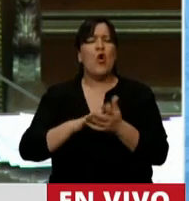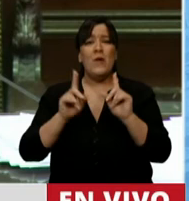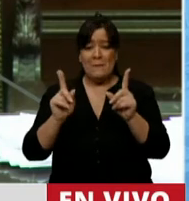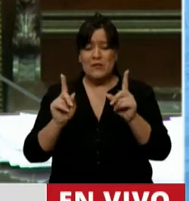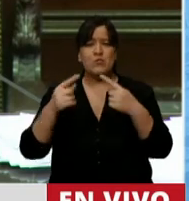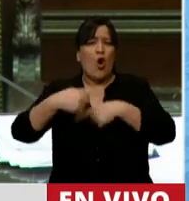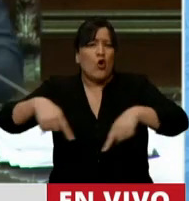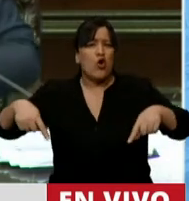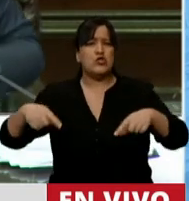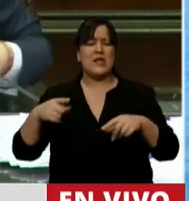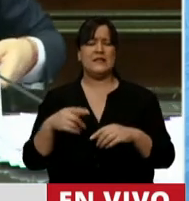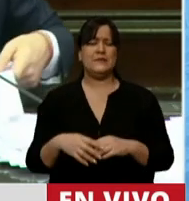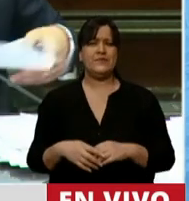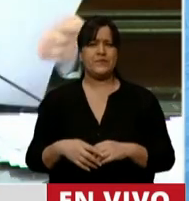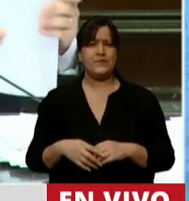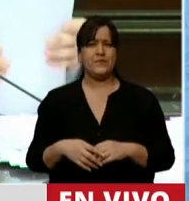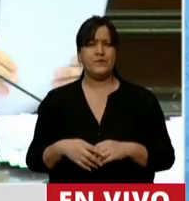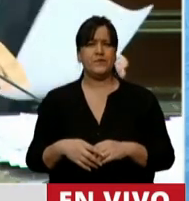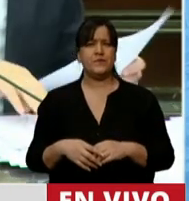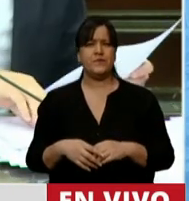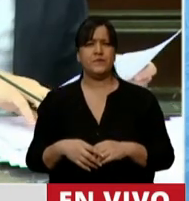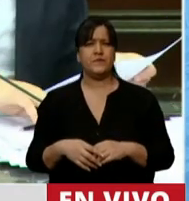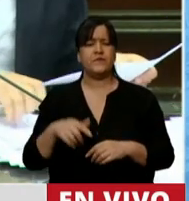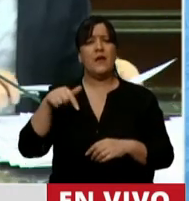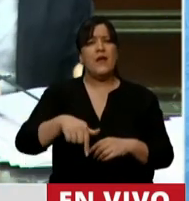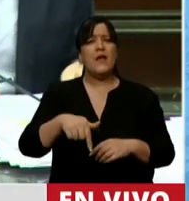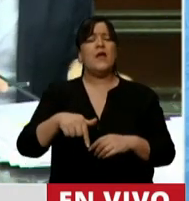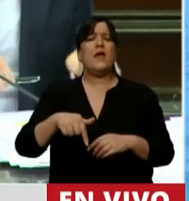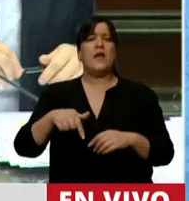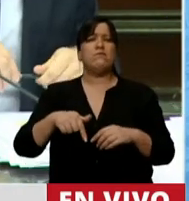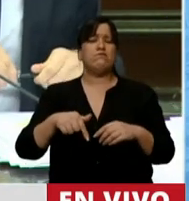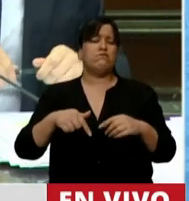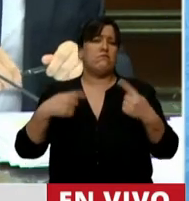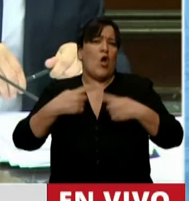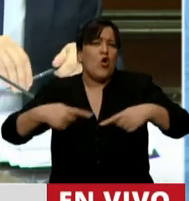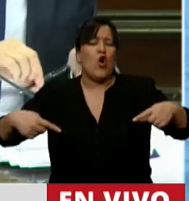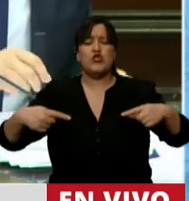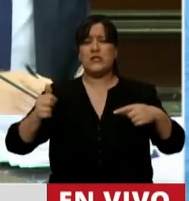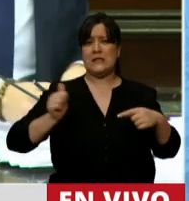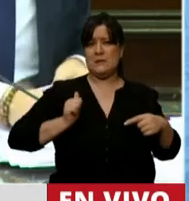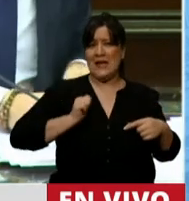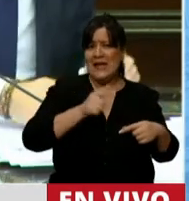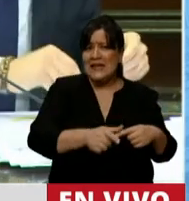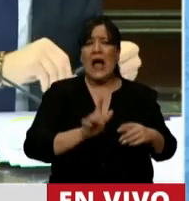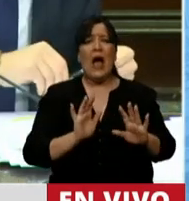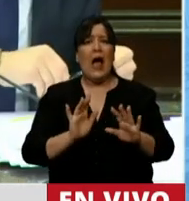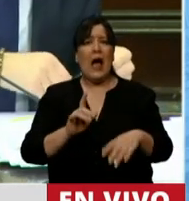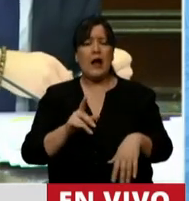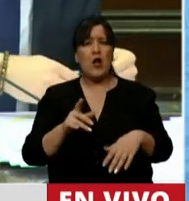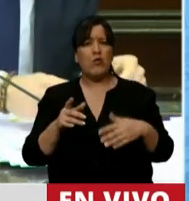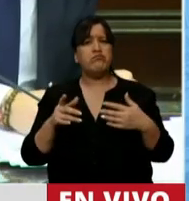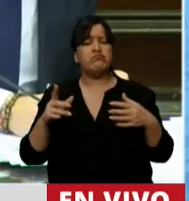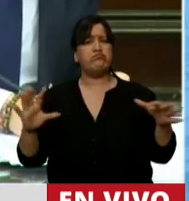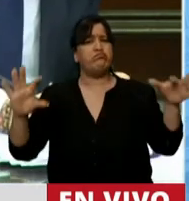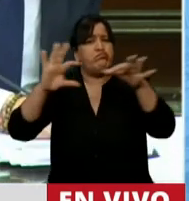beneficios que le da a la Argentina en materia de equipamiento militar su condición de